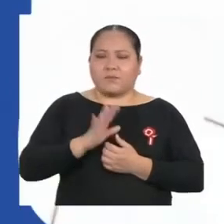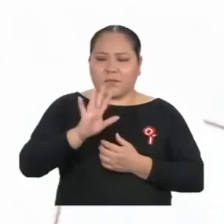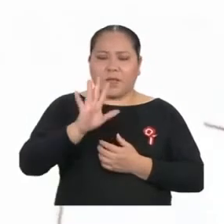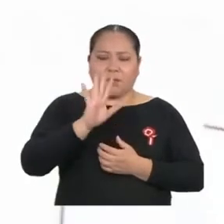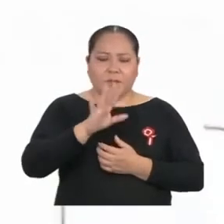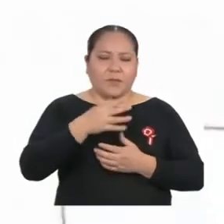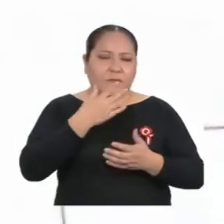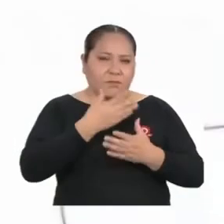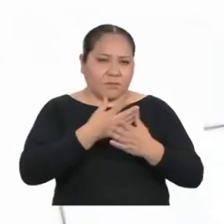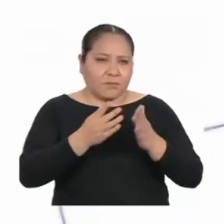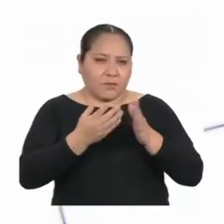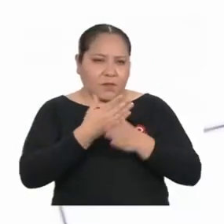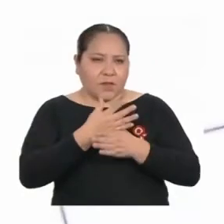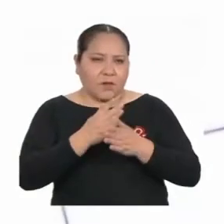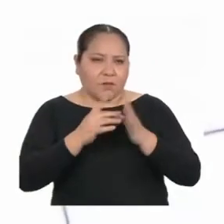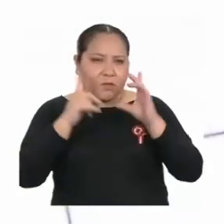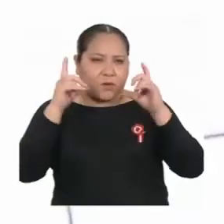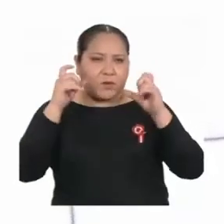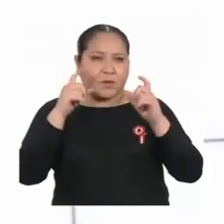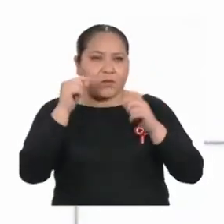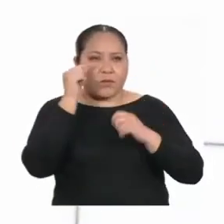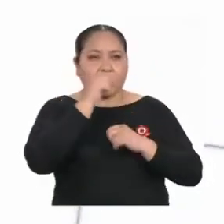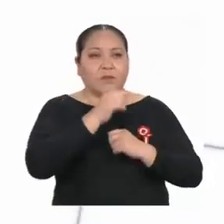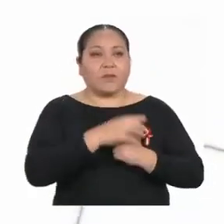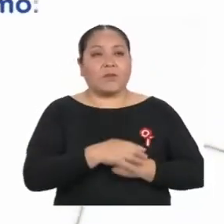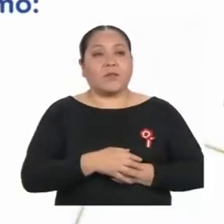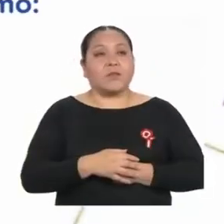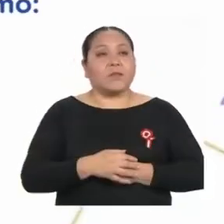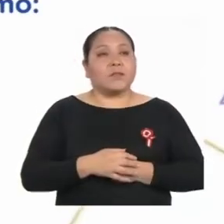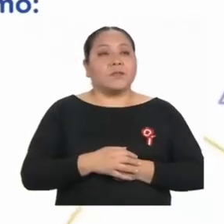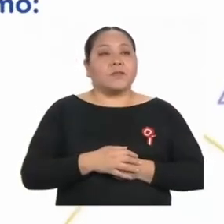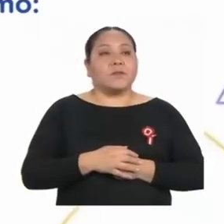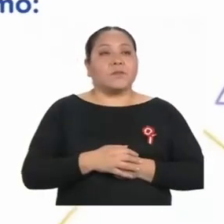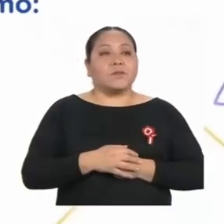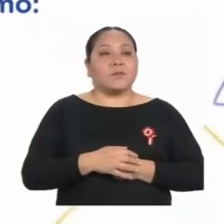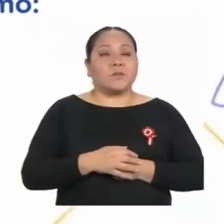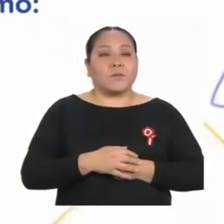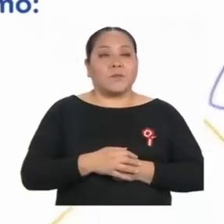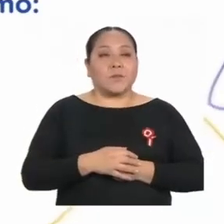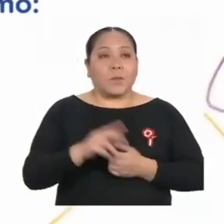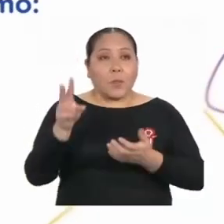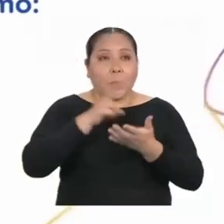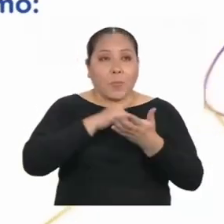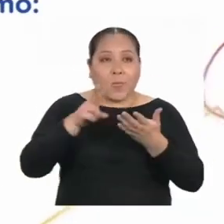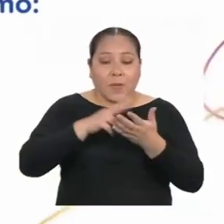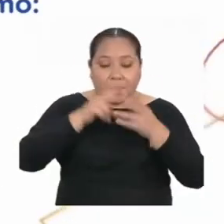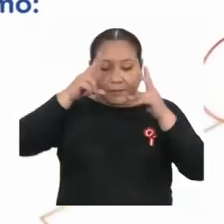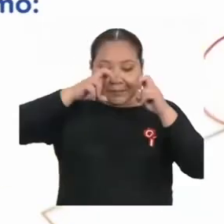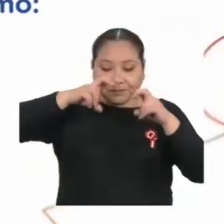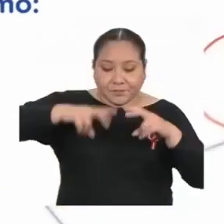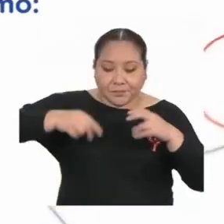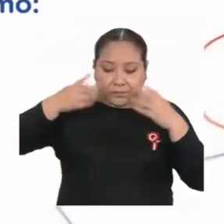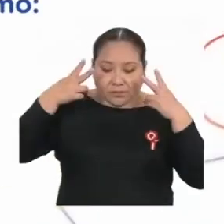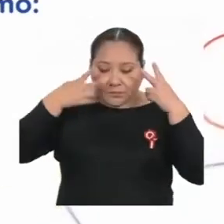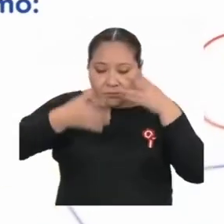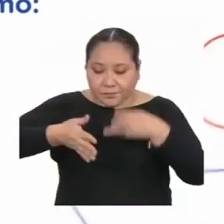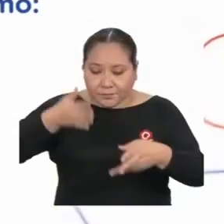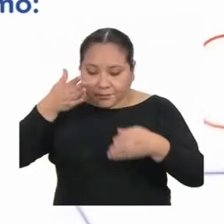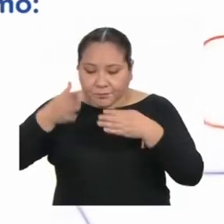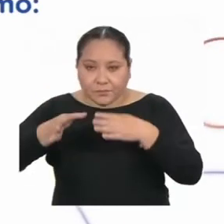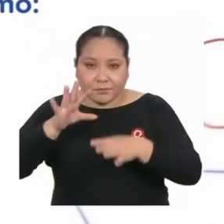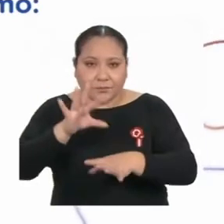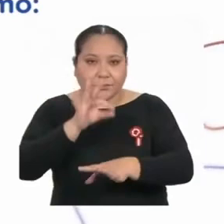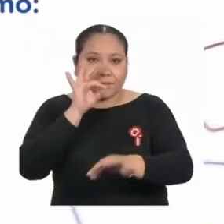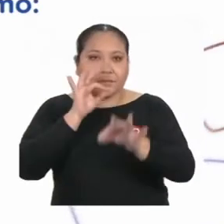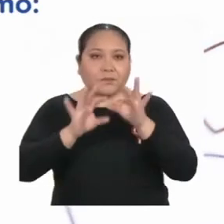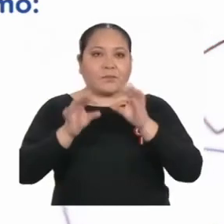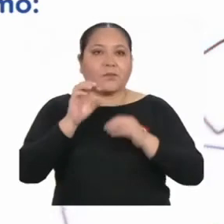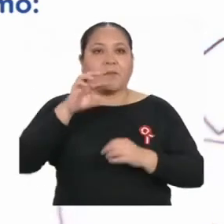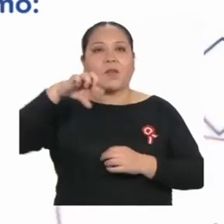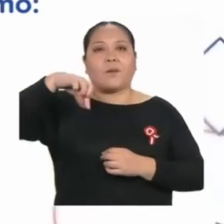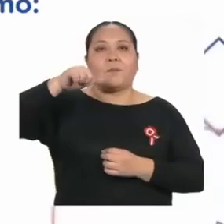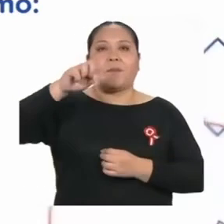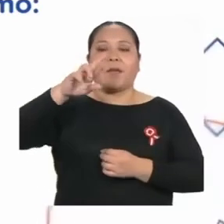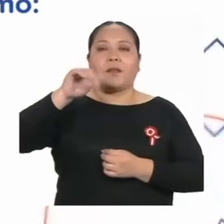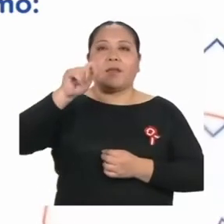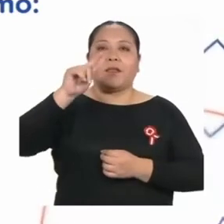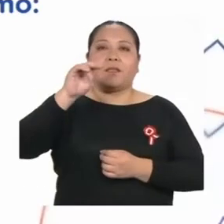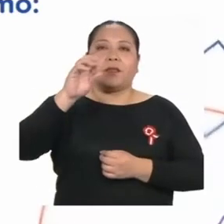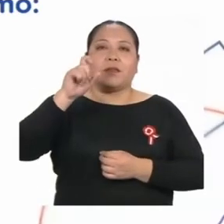En la lectura exploratoria, debemos identificar los elementos paratextuales.